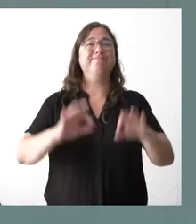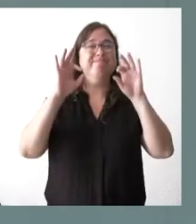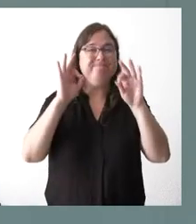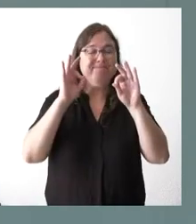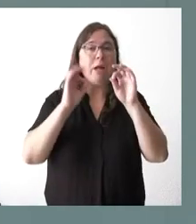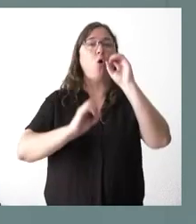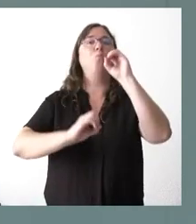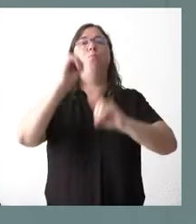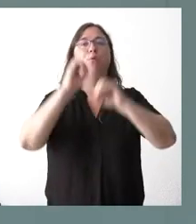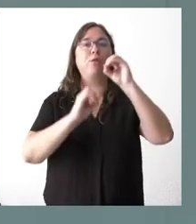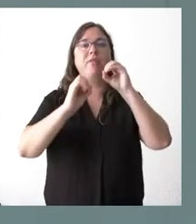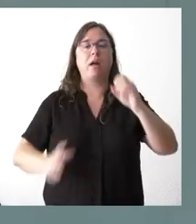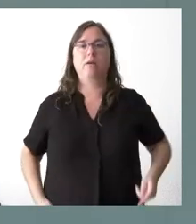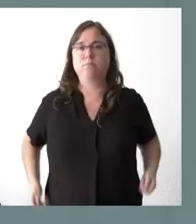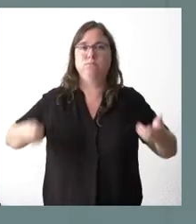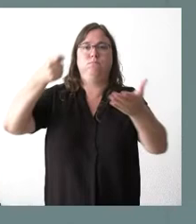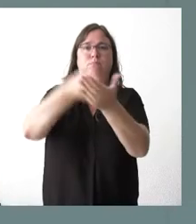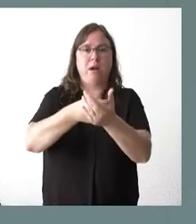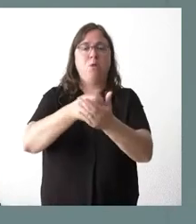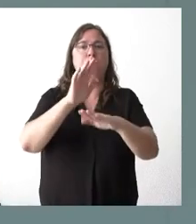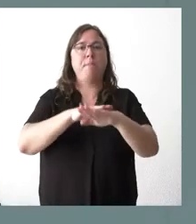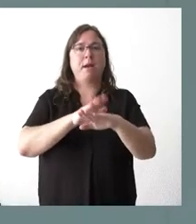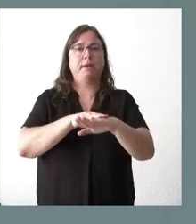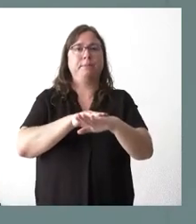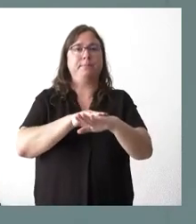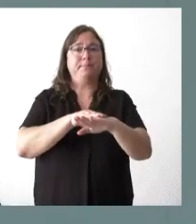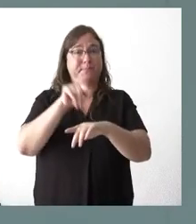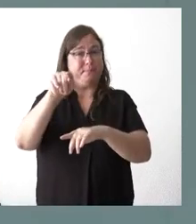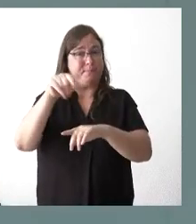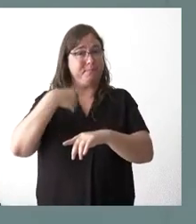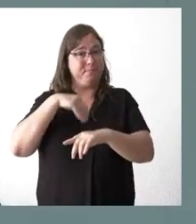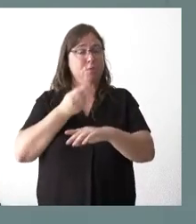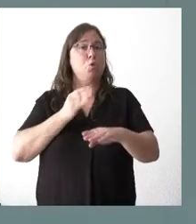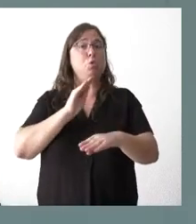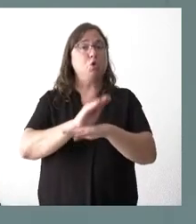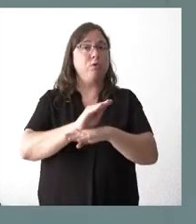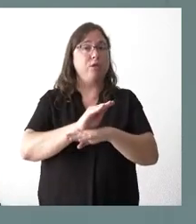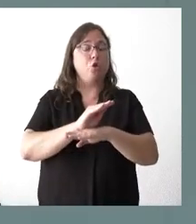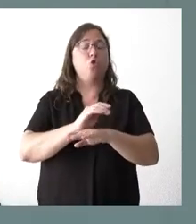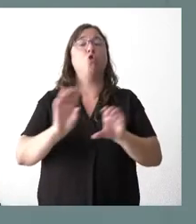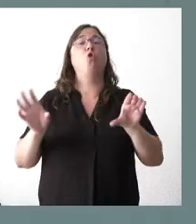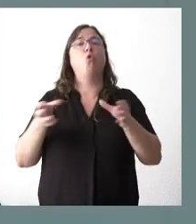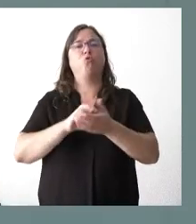porcentaje de lo que ponemos en esa subvención de bonificación de la Junta.